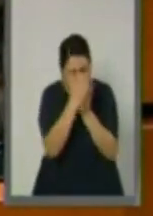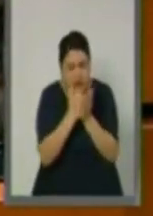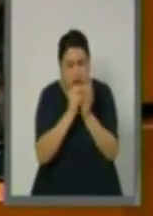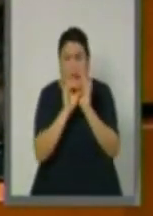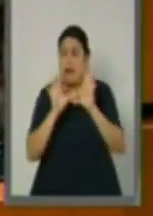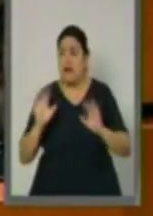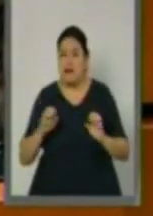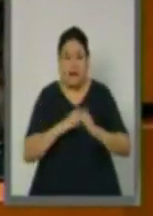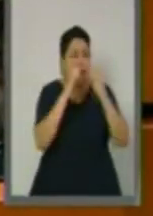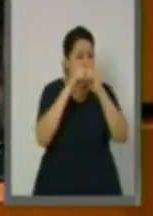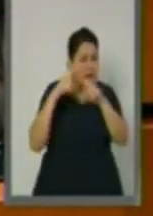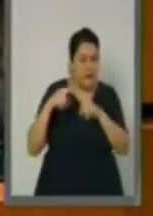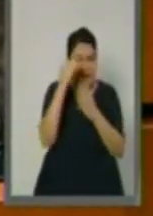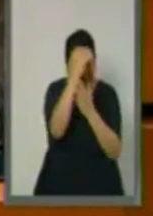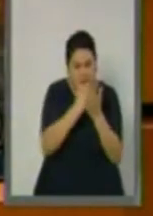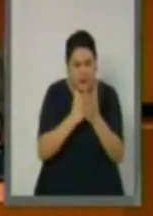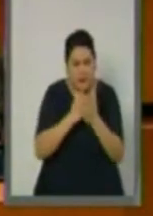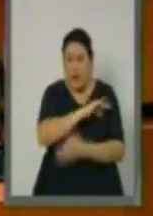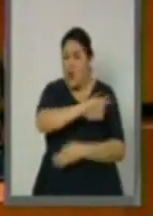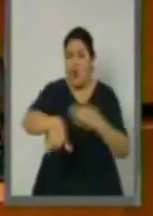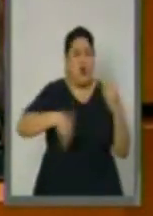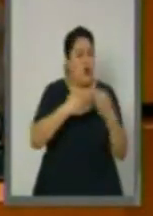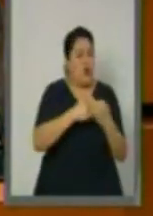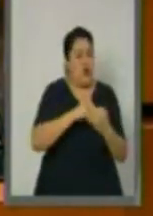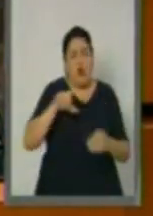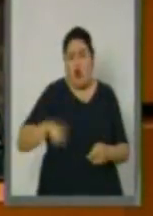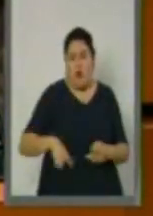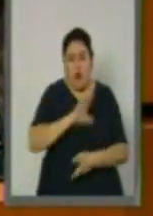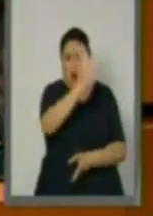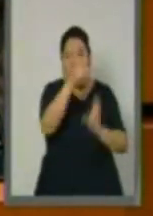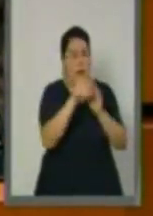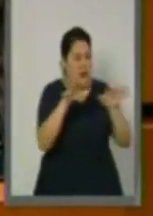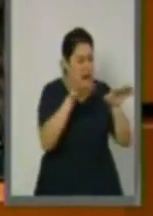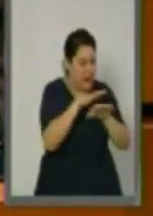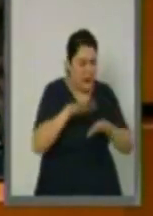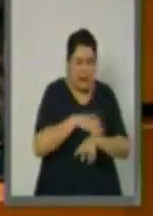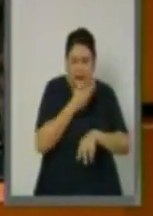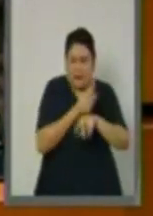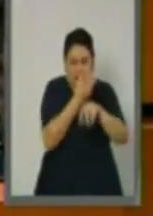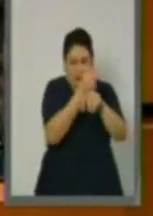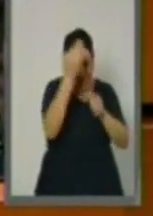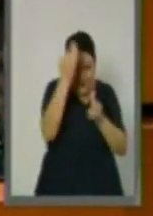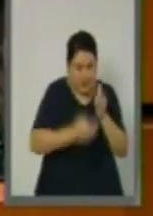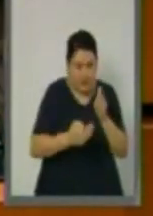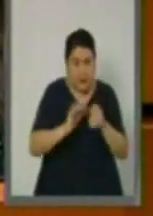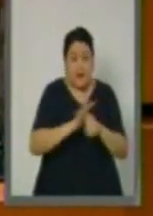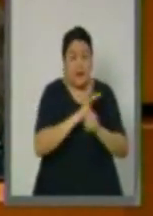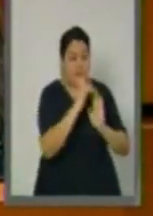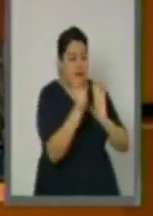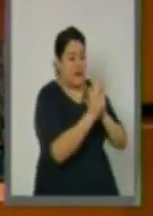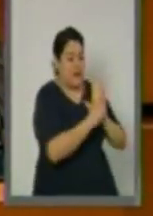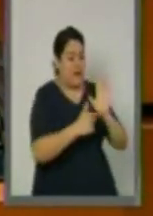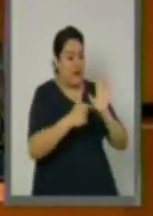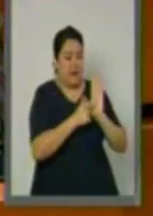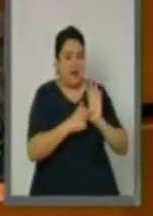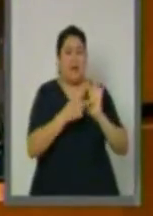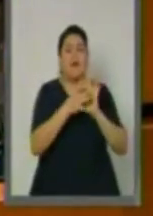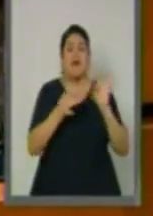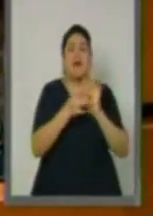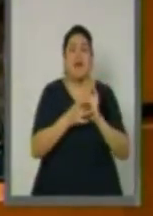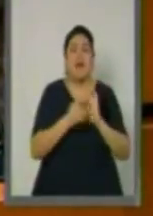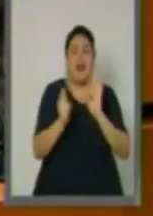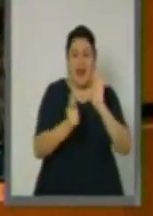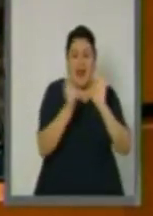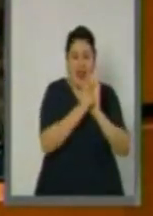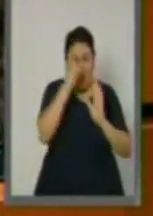debe impulsar cambios en todos los niveles de gobierno, aprovechando las oportunidades que brinda la Ley General de Protección Civil del 2012.